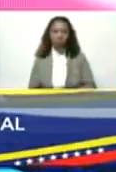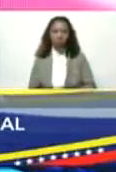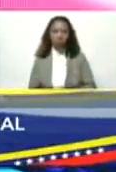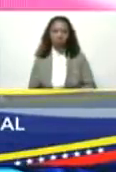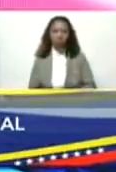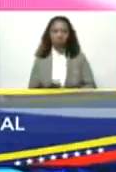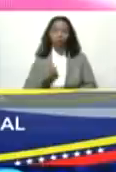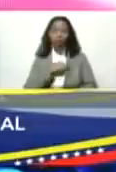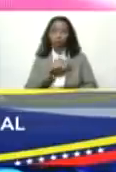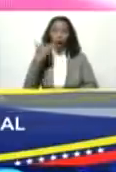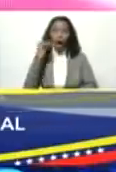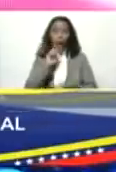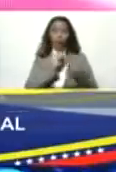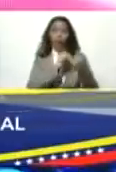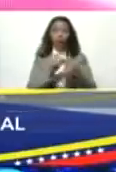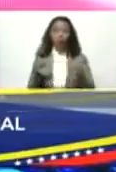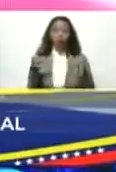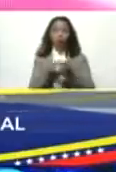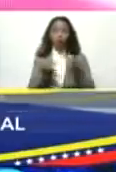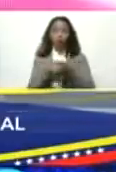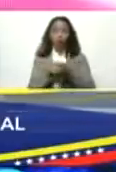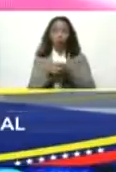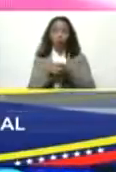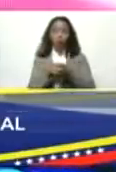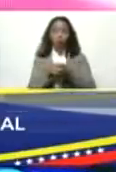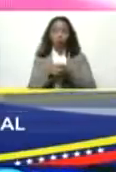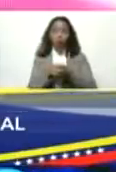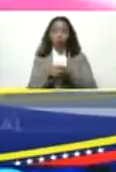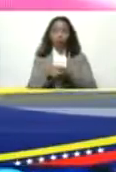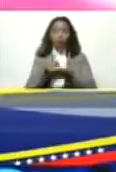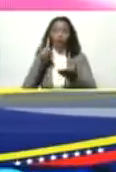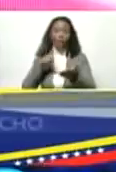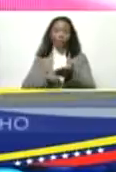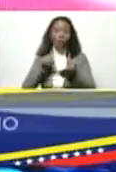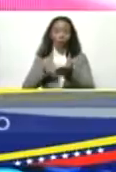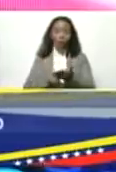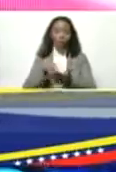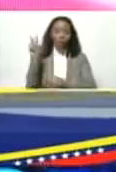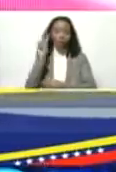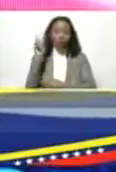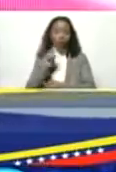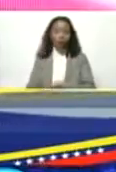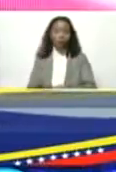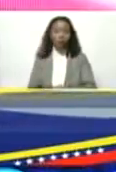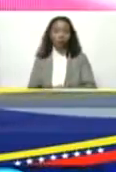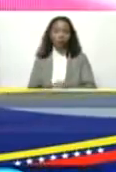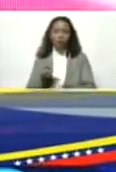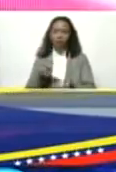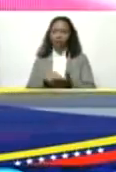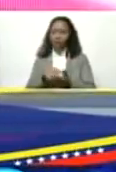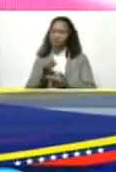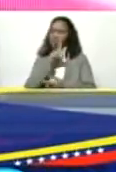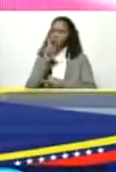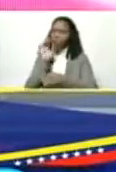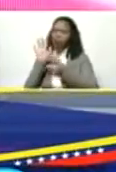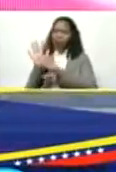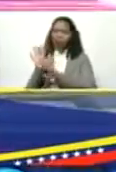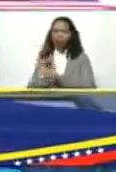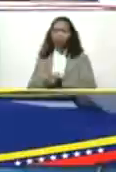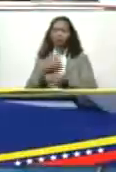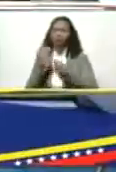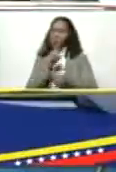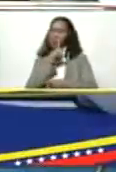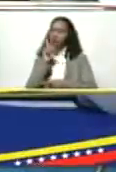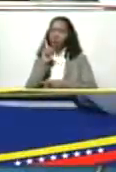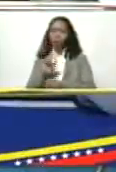nosotros tenemos diálogo con el sector tenedor de la deuda de Venezuela se llama así ¿verdad vicepresidenta? ¿cómo se